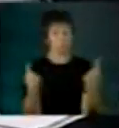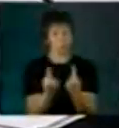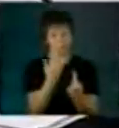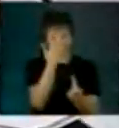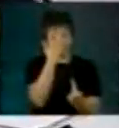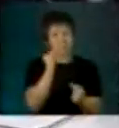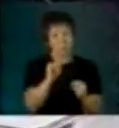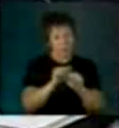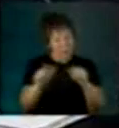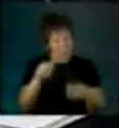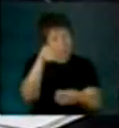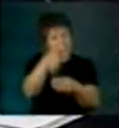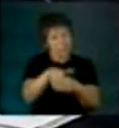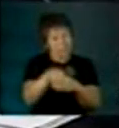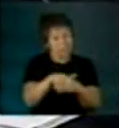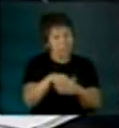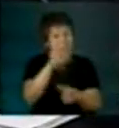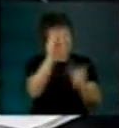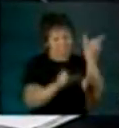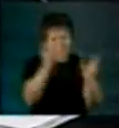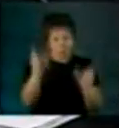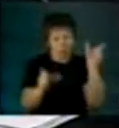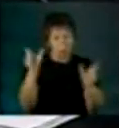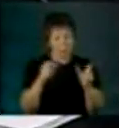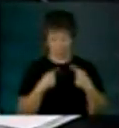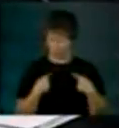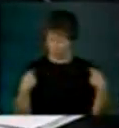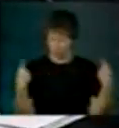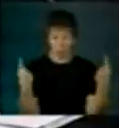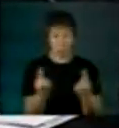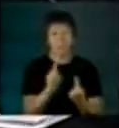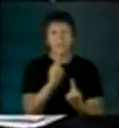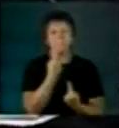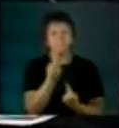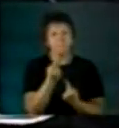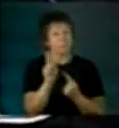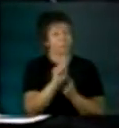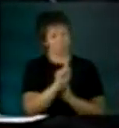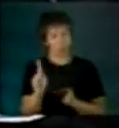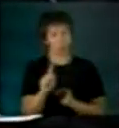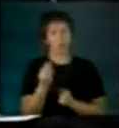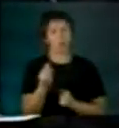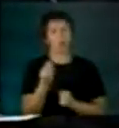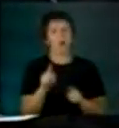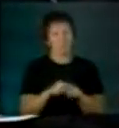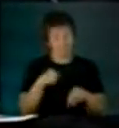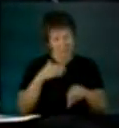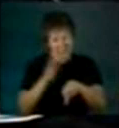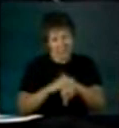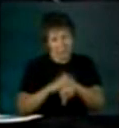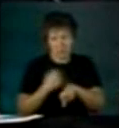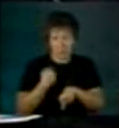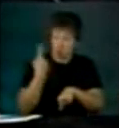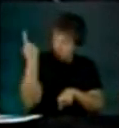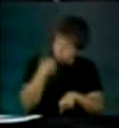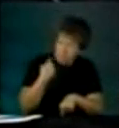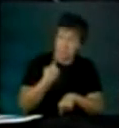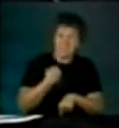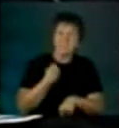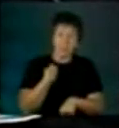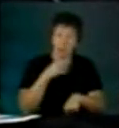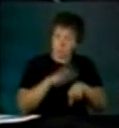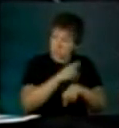nos han advertido a todos que ya no son incondicionales de ningún